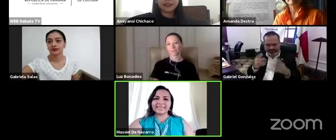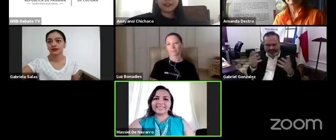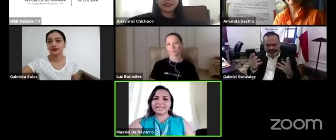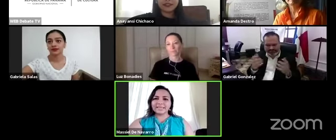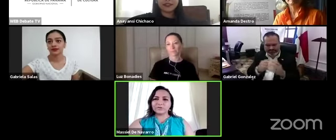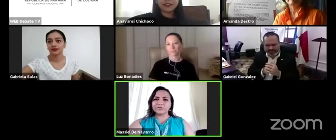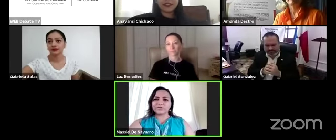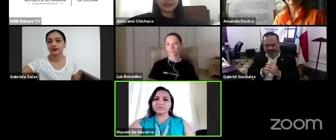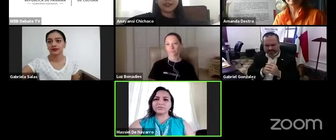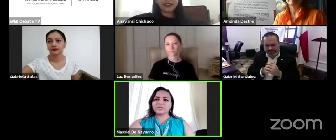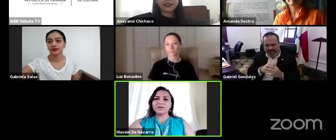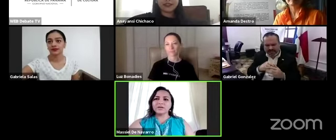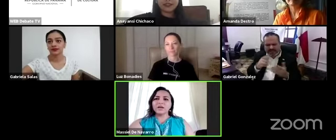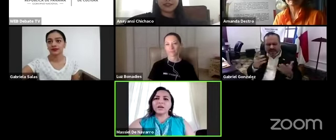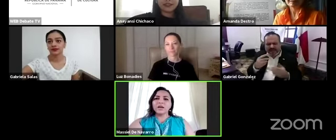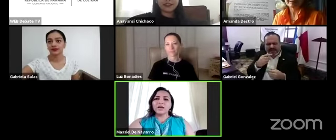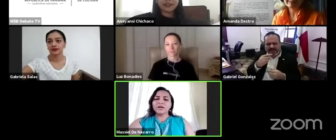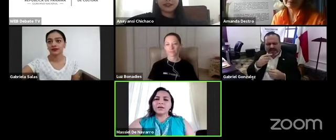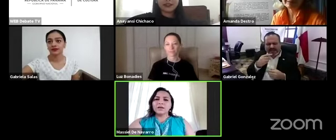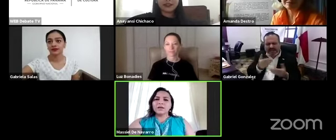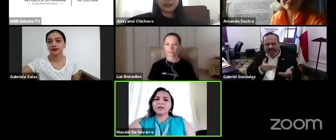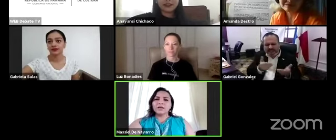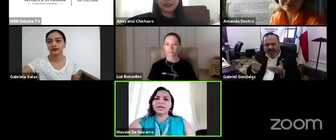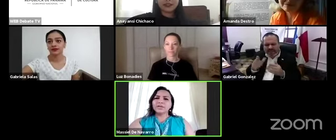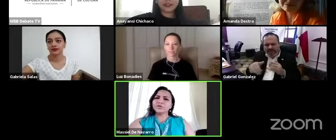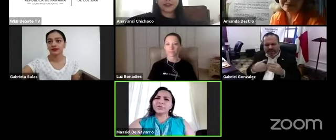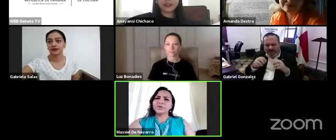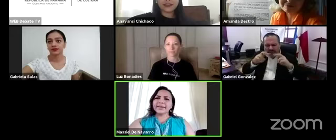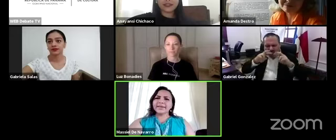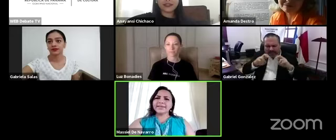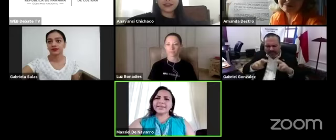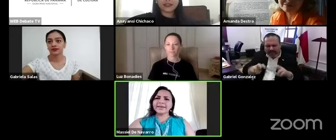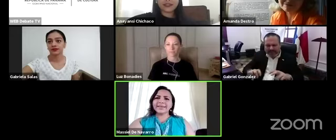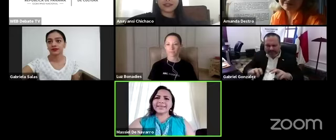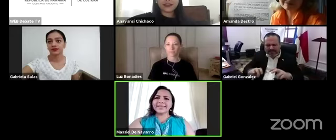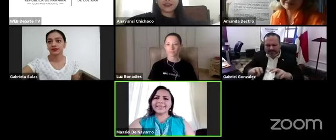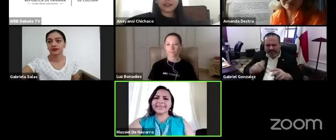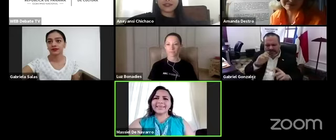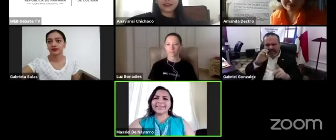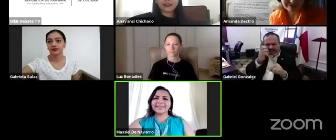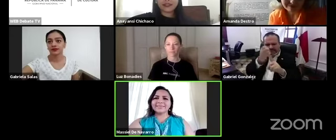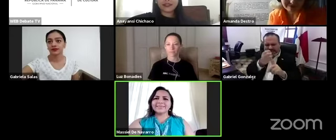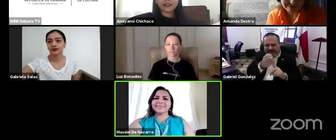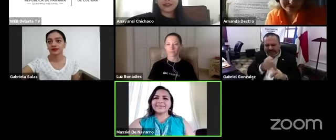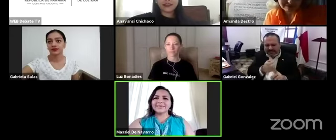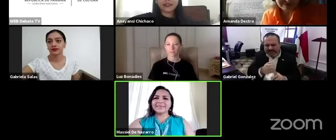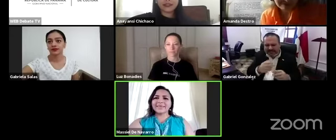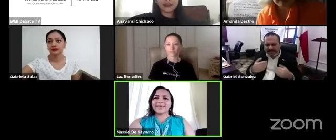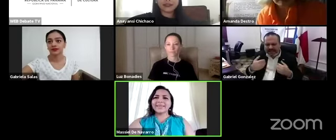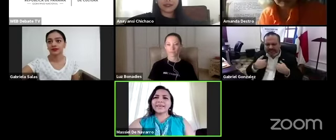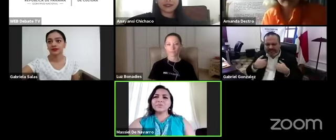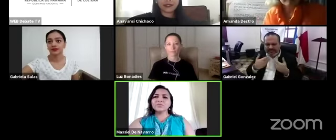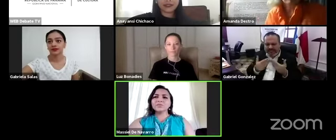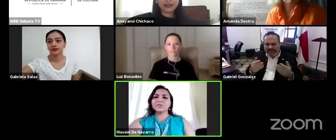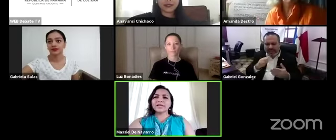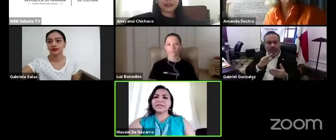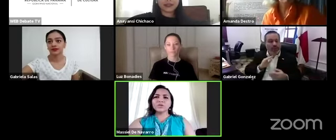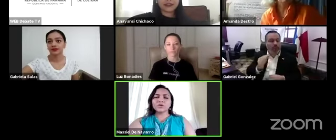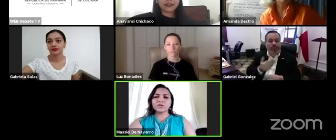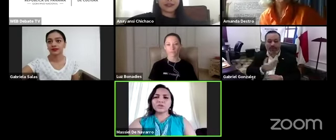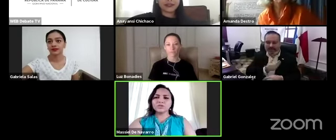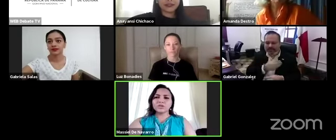Diversidad e Inclusión? Esto nos lleva a analizar estrategias que tenemos